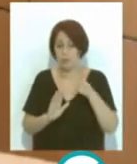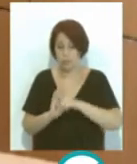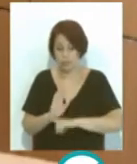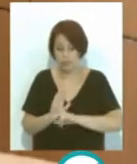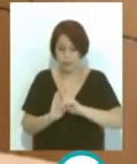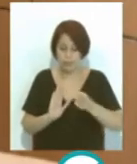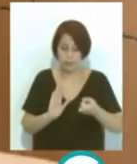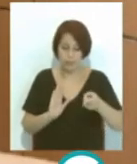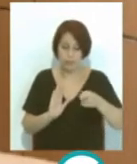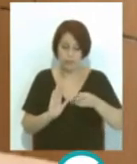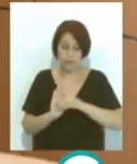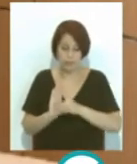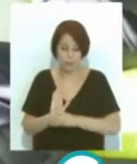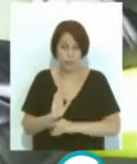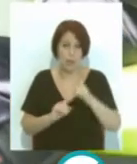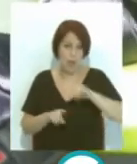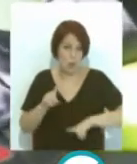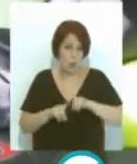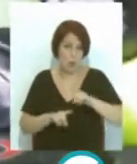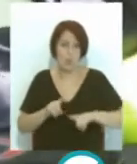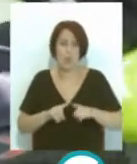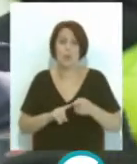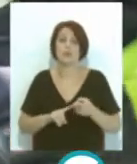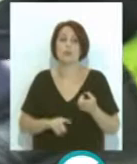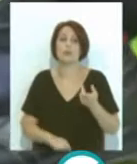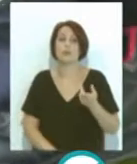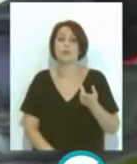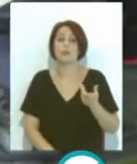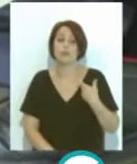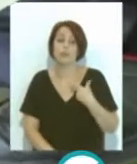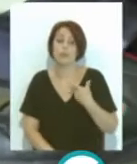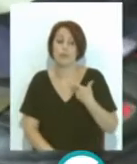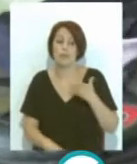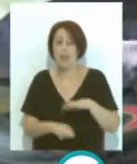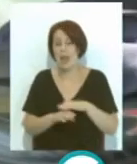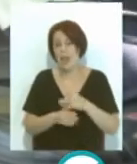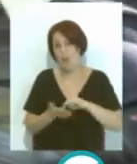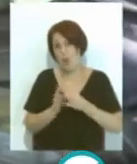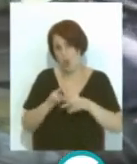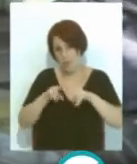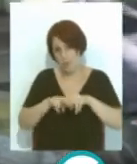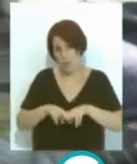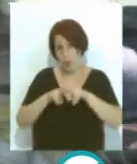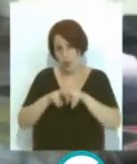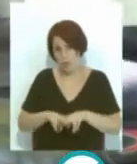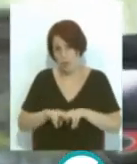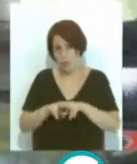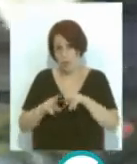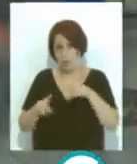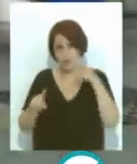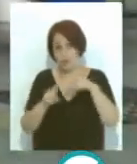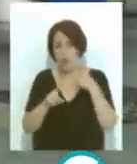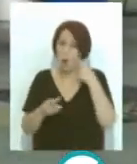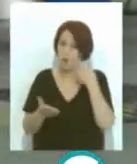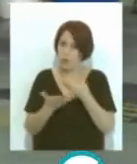modificaciones que van más en el sentido de los métodos de inspección para que las